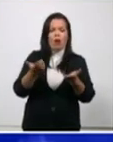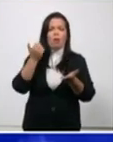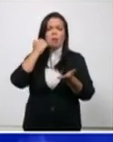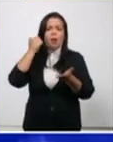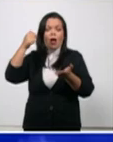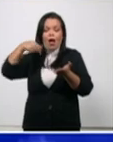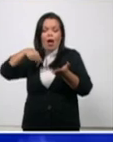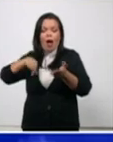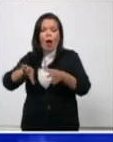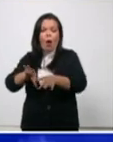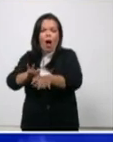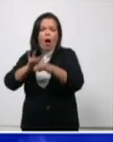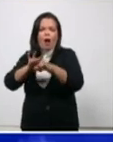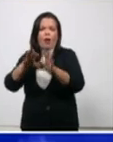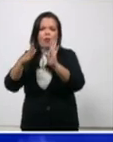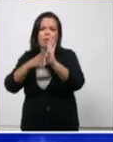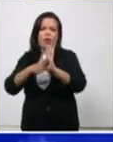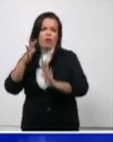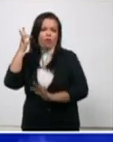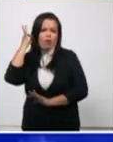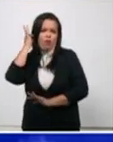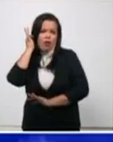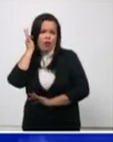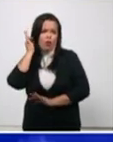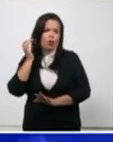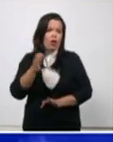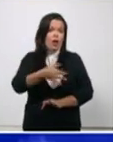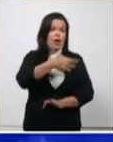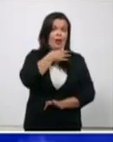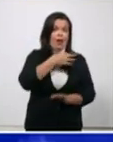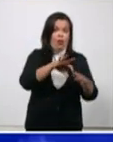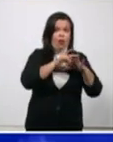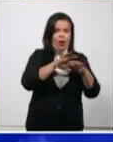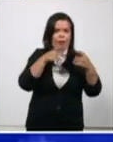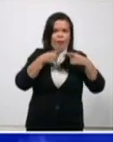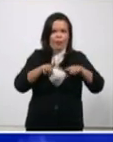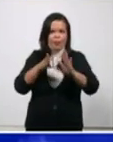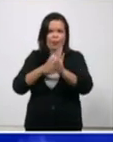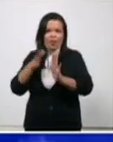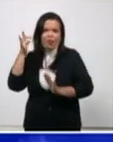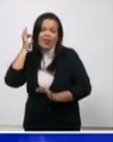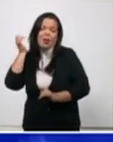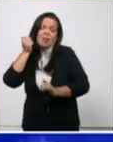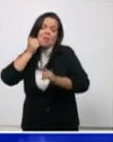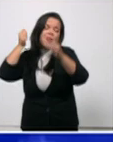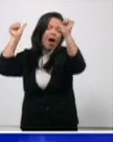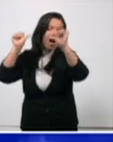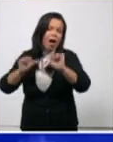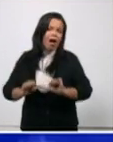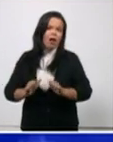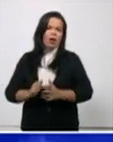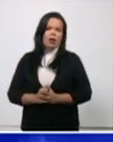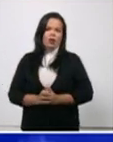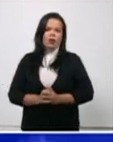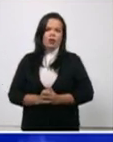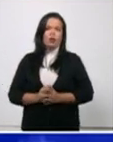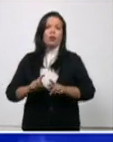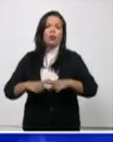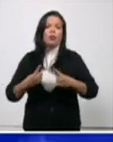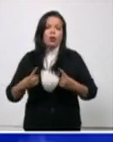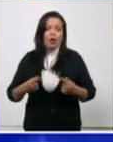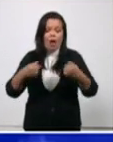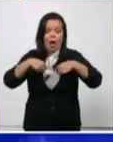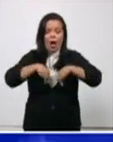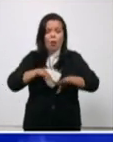pacientes diagnosticados y estamos hablando del comportamiento en los 11 primeros días del